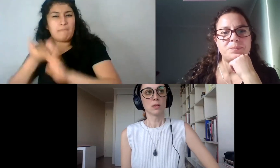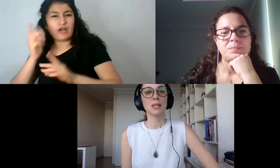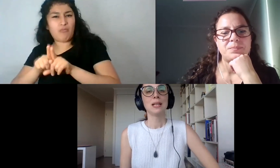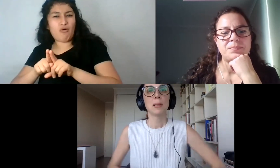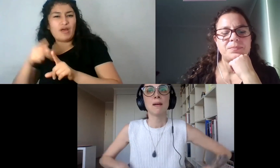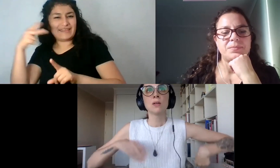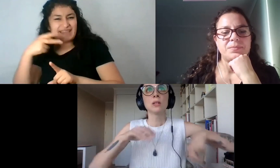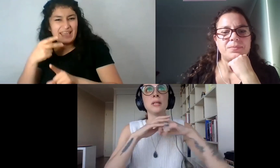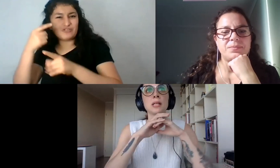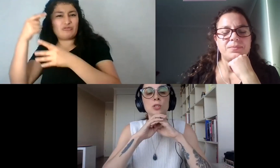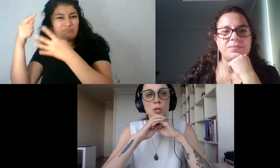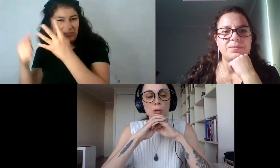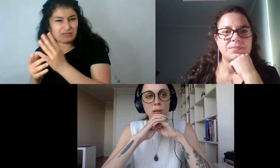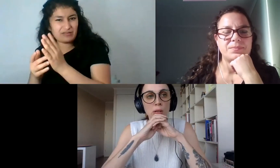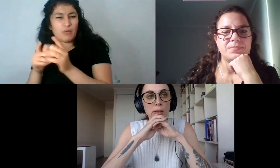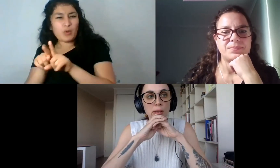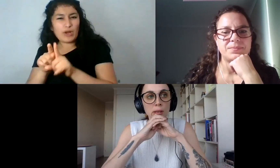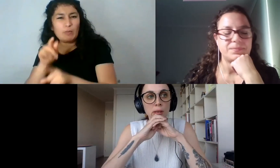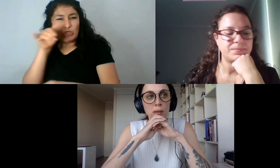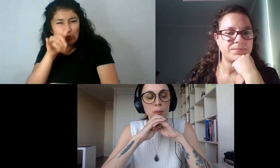Sí, la palabra contaminación,